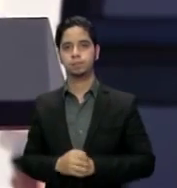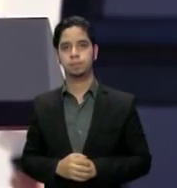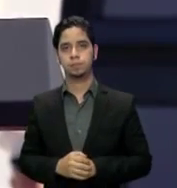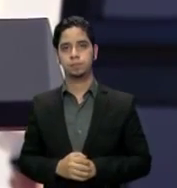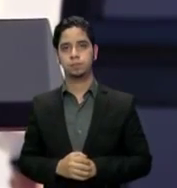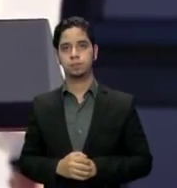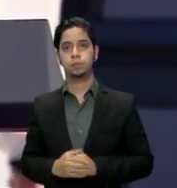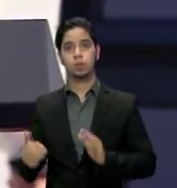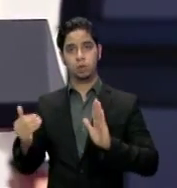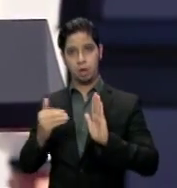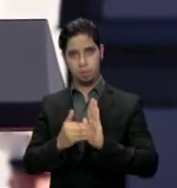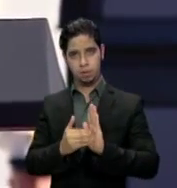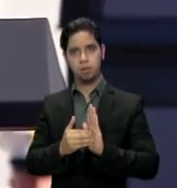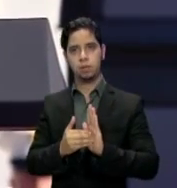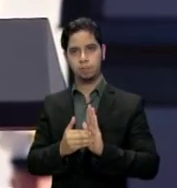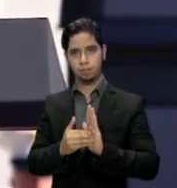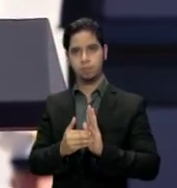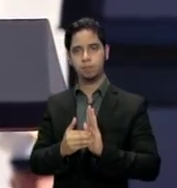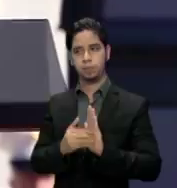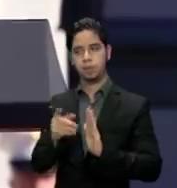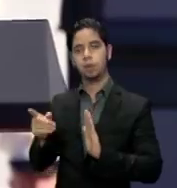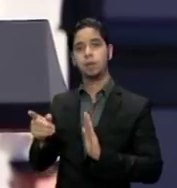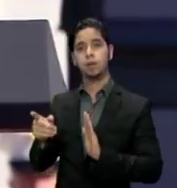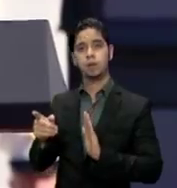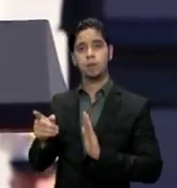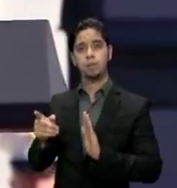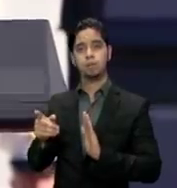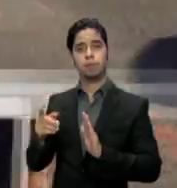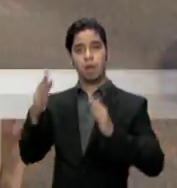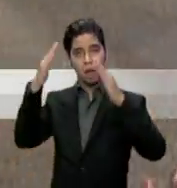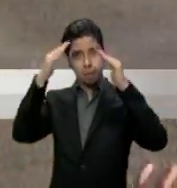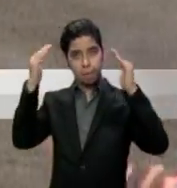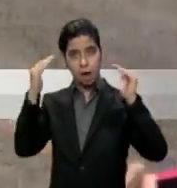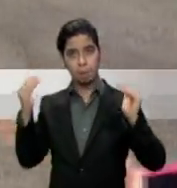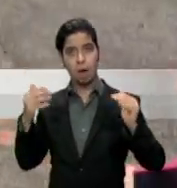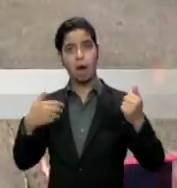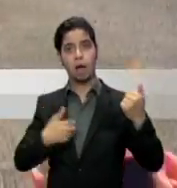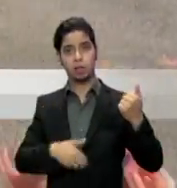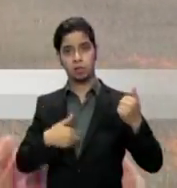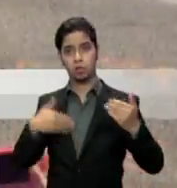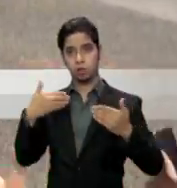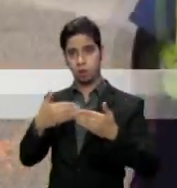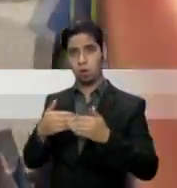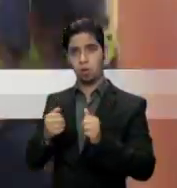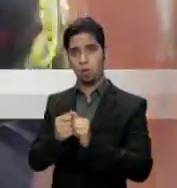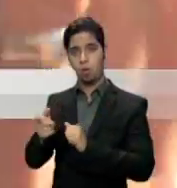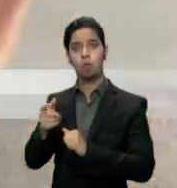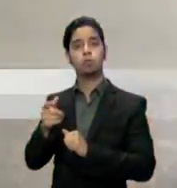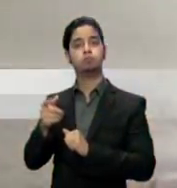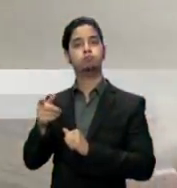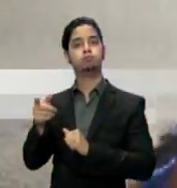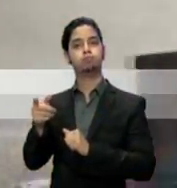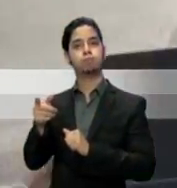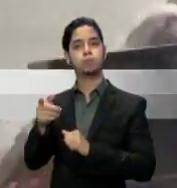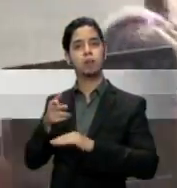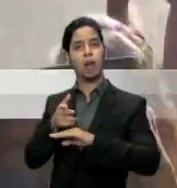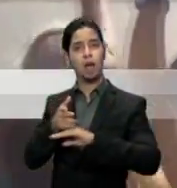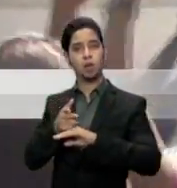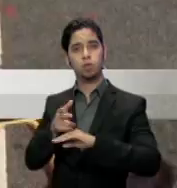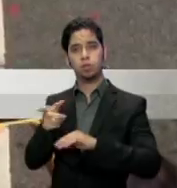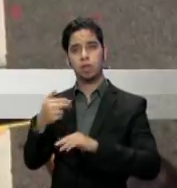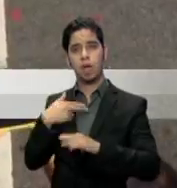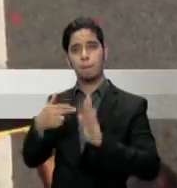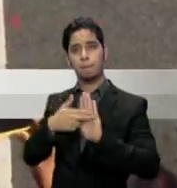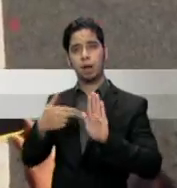el Papa argentino llamó la atención mundial por su particular llegada en un auto compacto de marca italiana, esto en